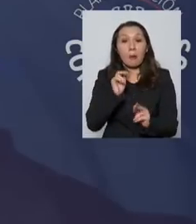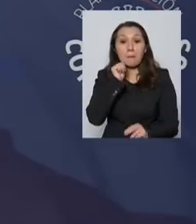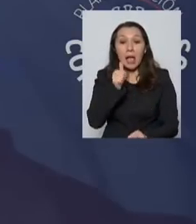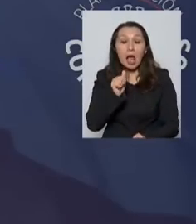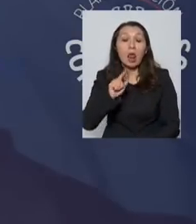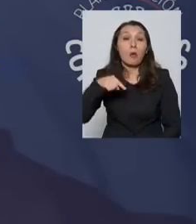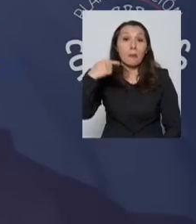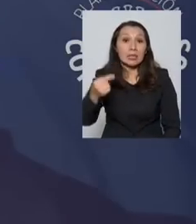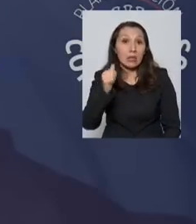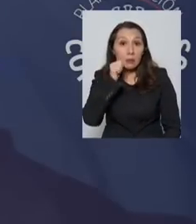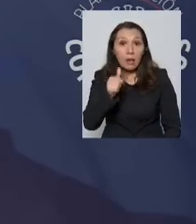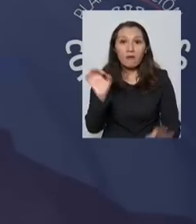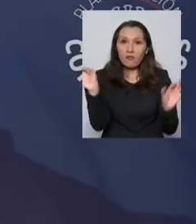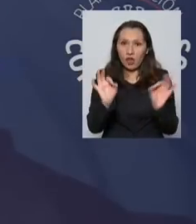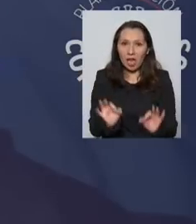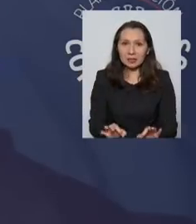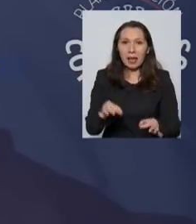pasado.